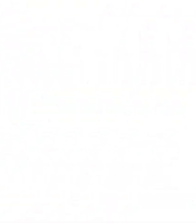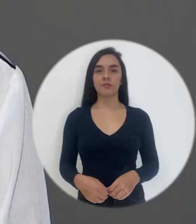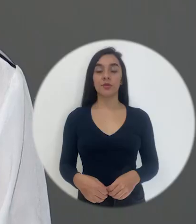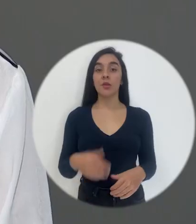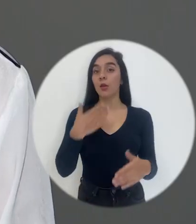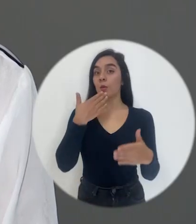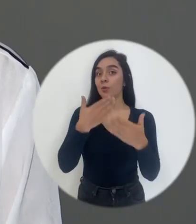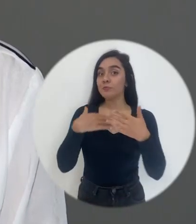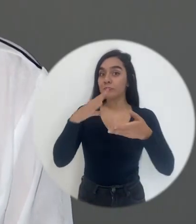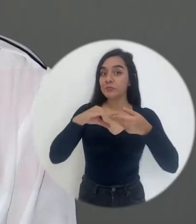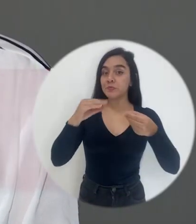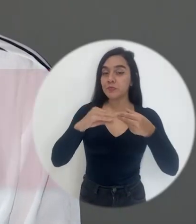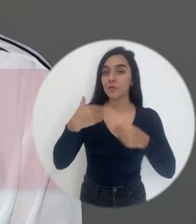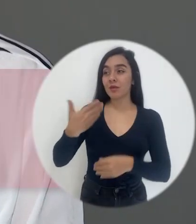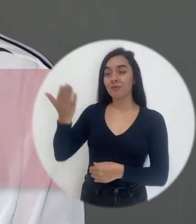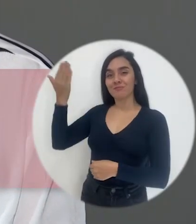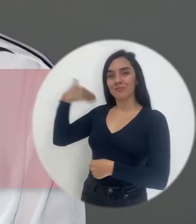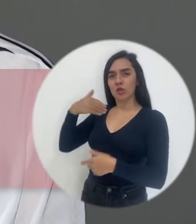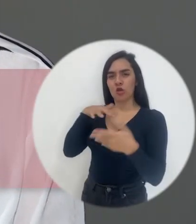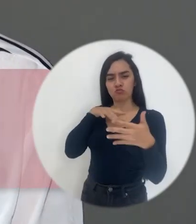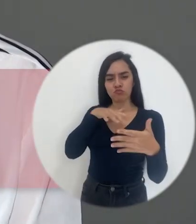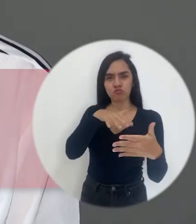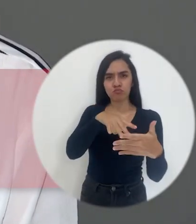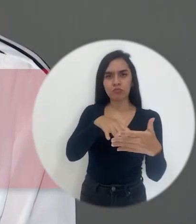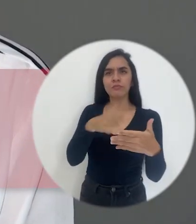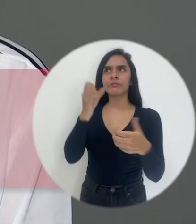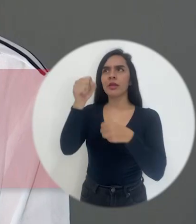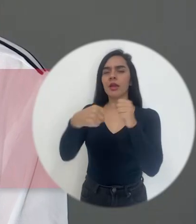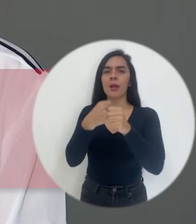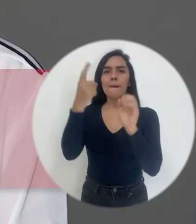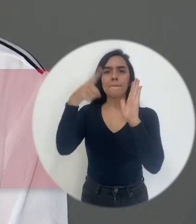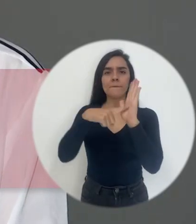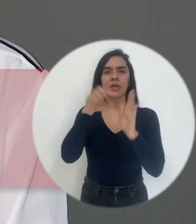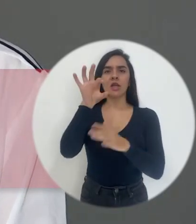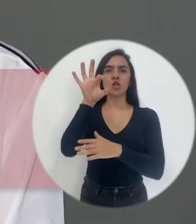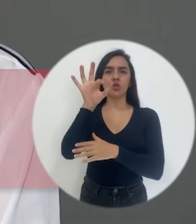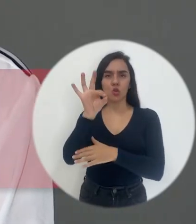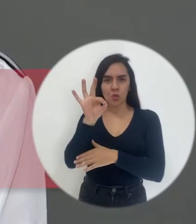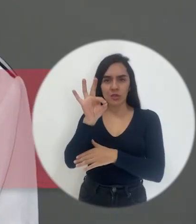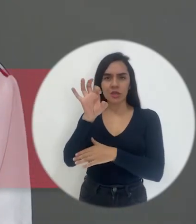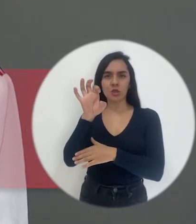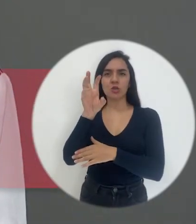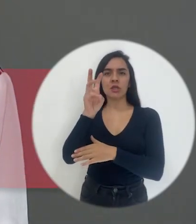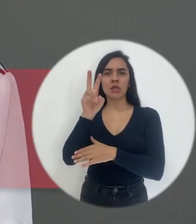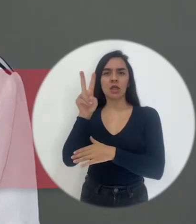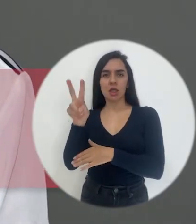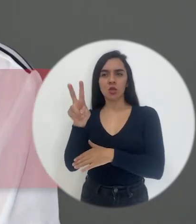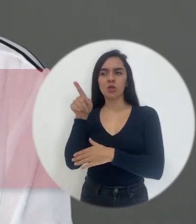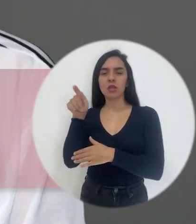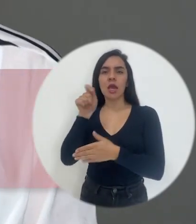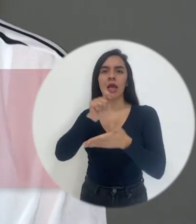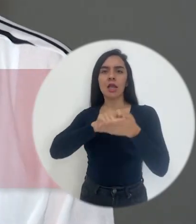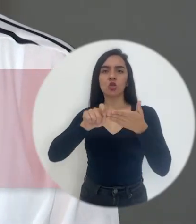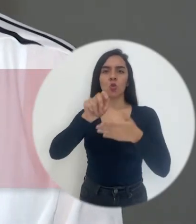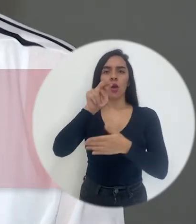Cuando yo estudiaba, en el año 1962, en la escuela normal,